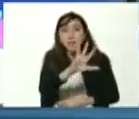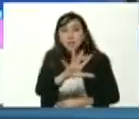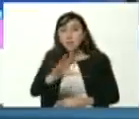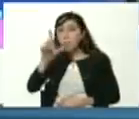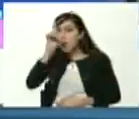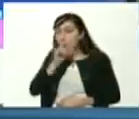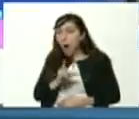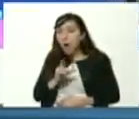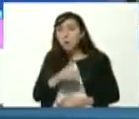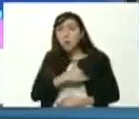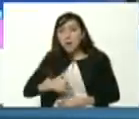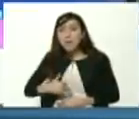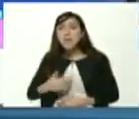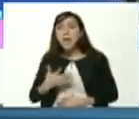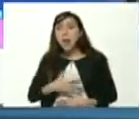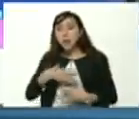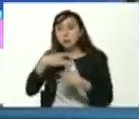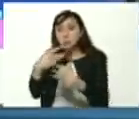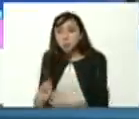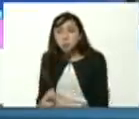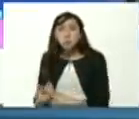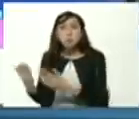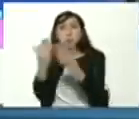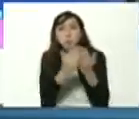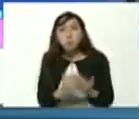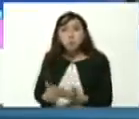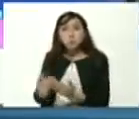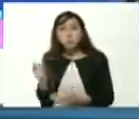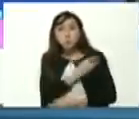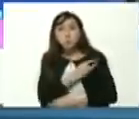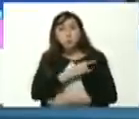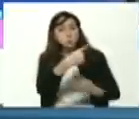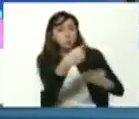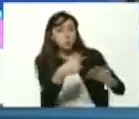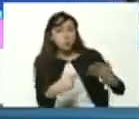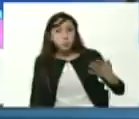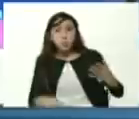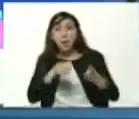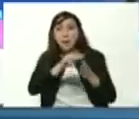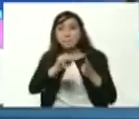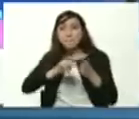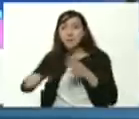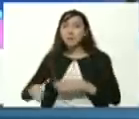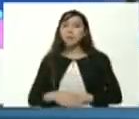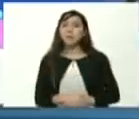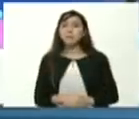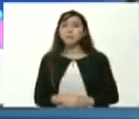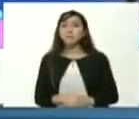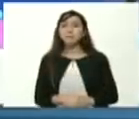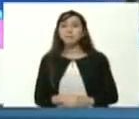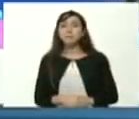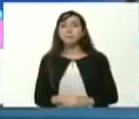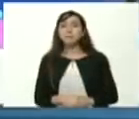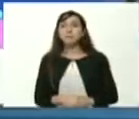por su carrera universitaria en la oferta que así lo determinen para